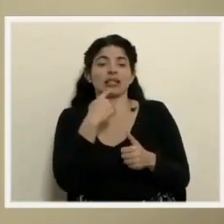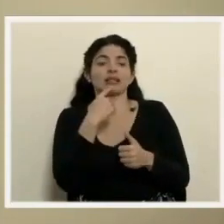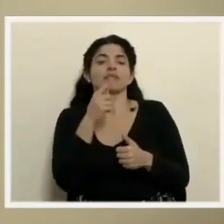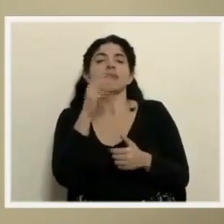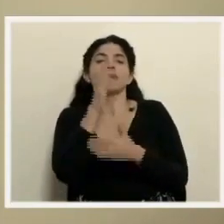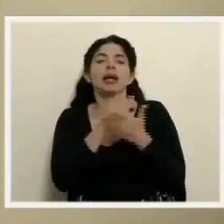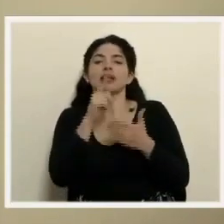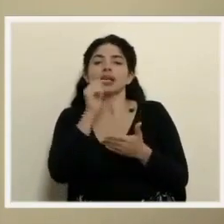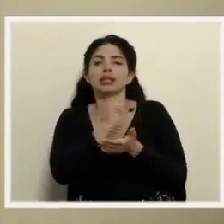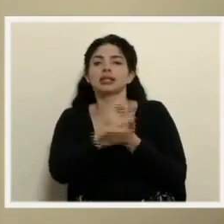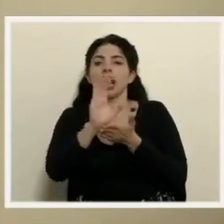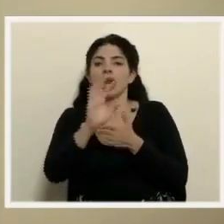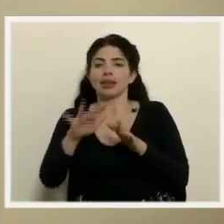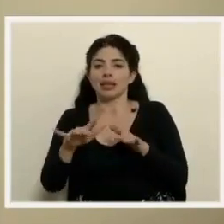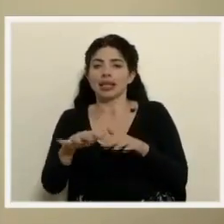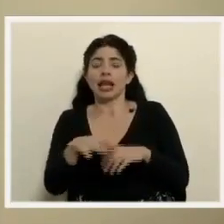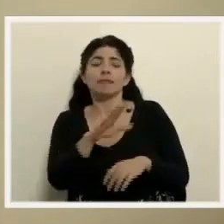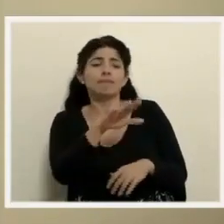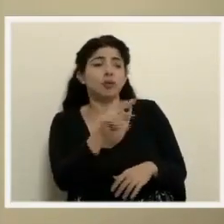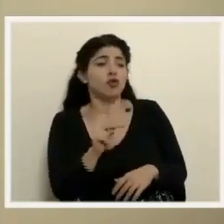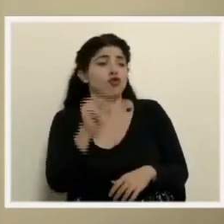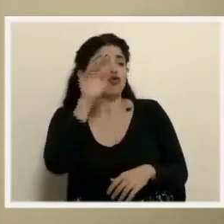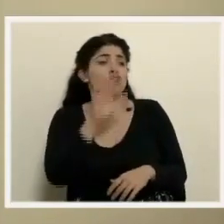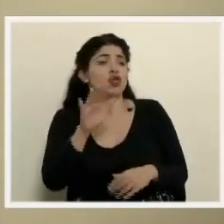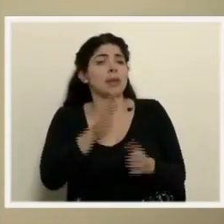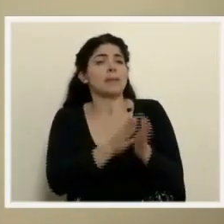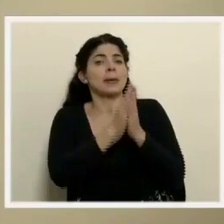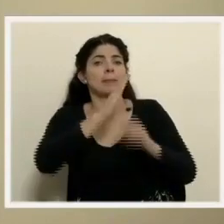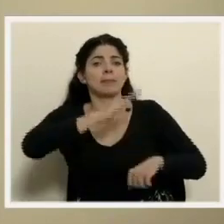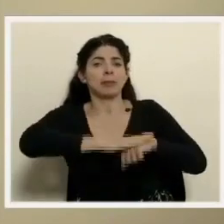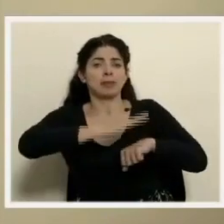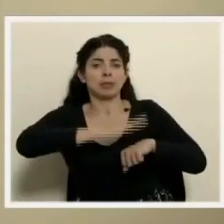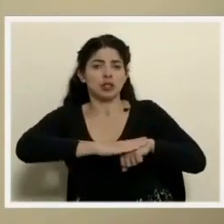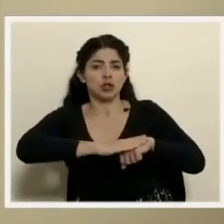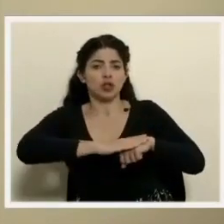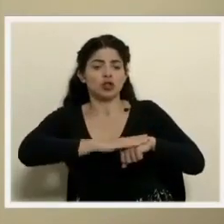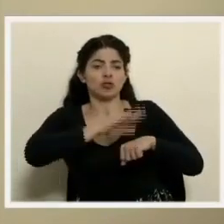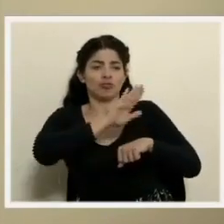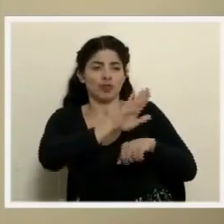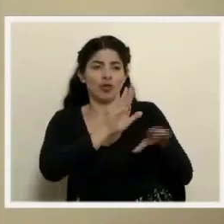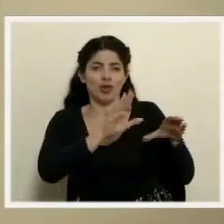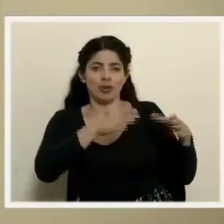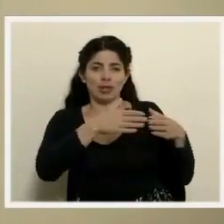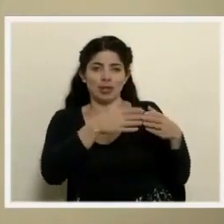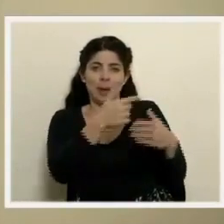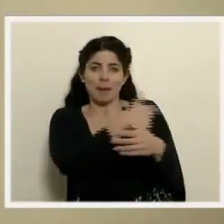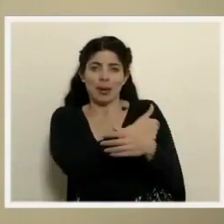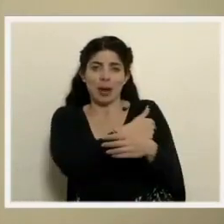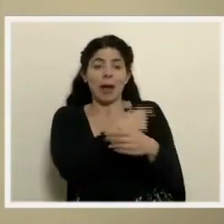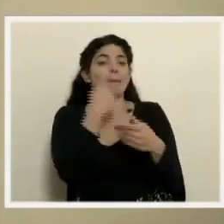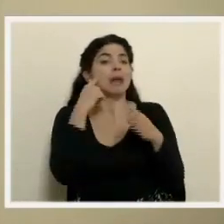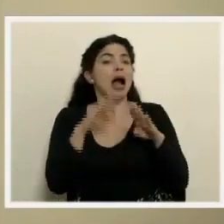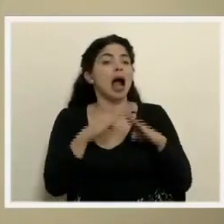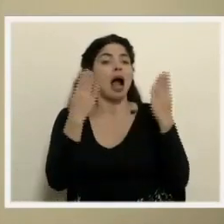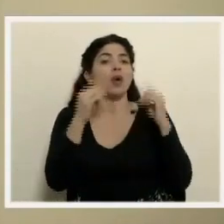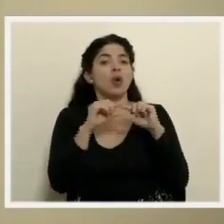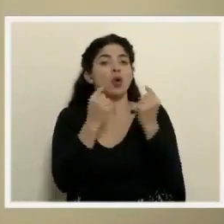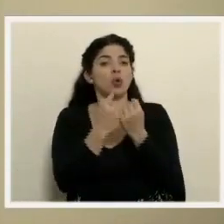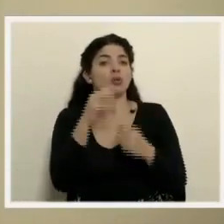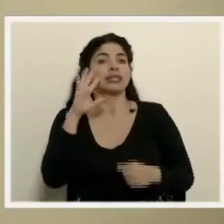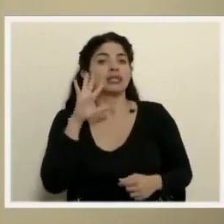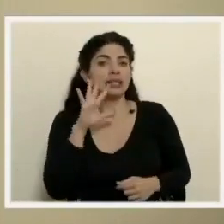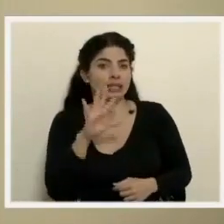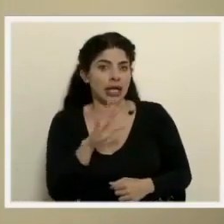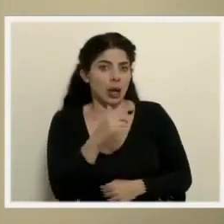Carlos Digital. La región norte pidió autorización a la Comisión de Vacunación para abrir el grupo 5 de